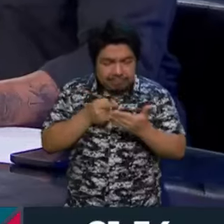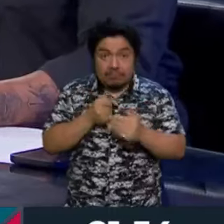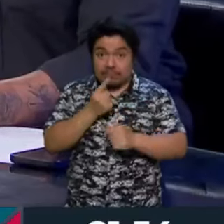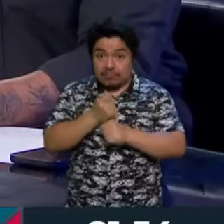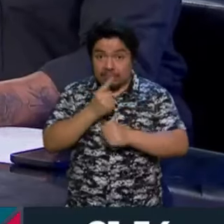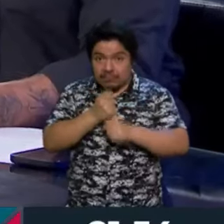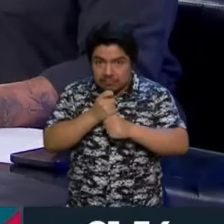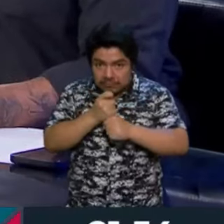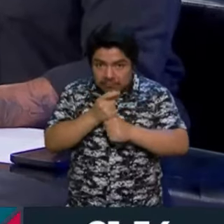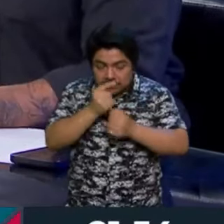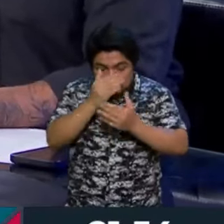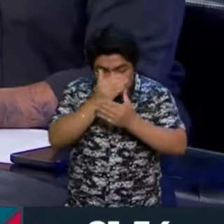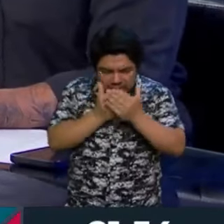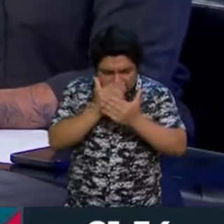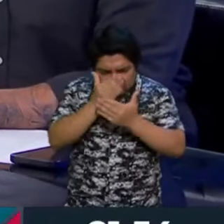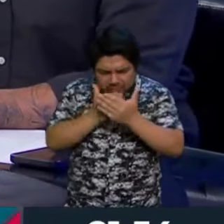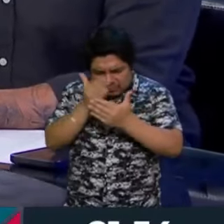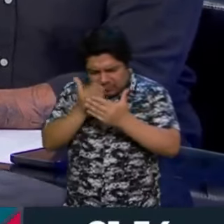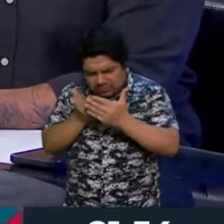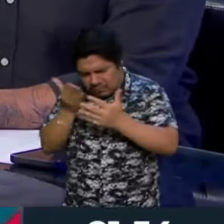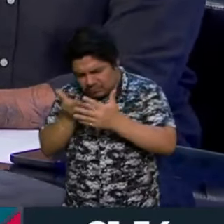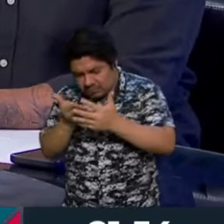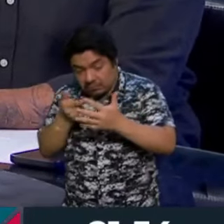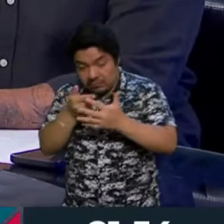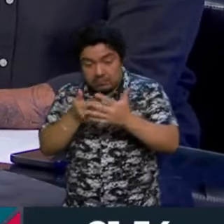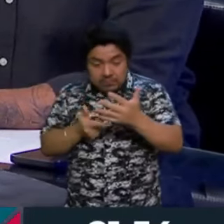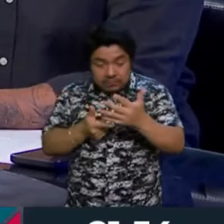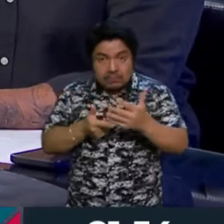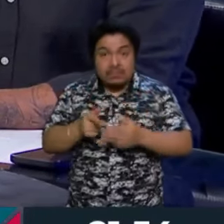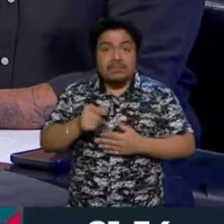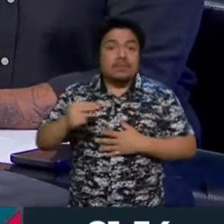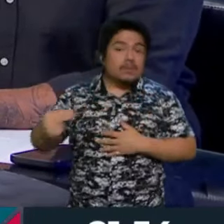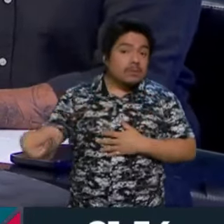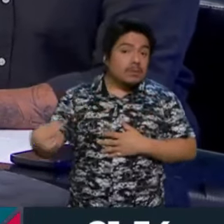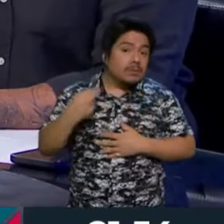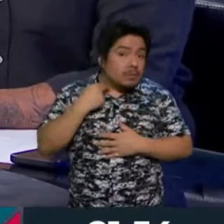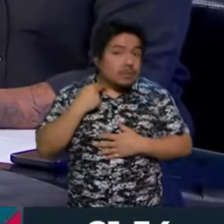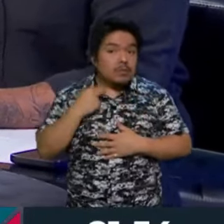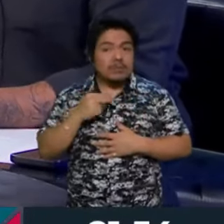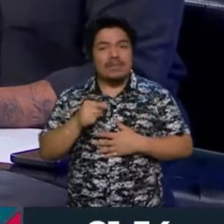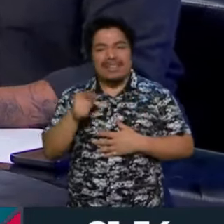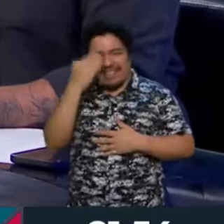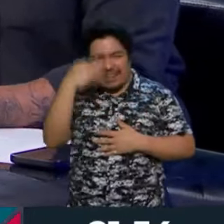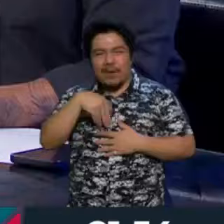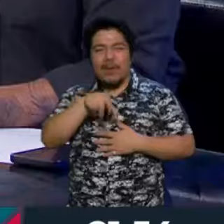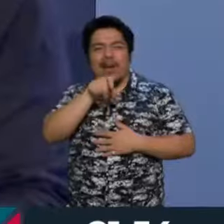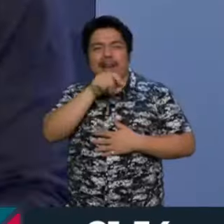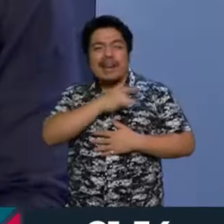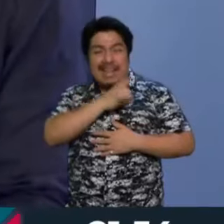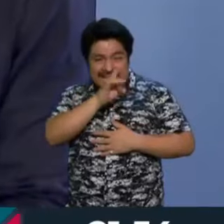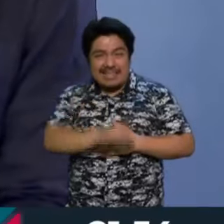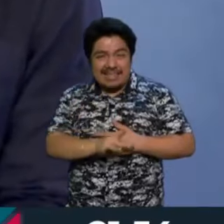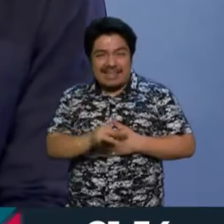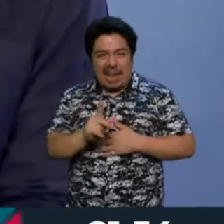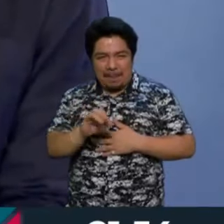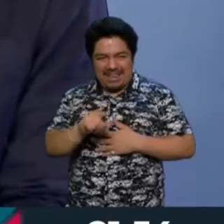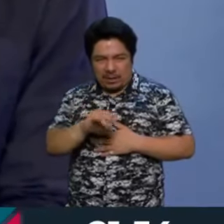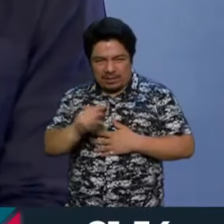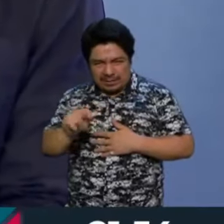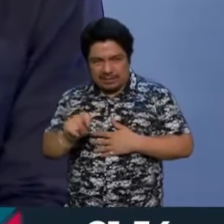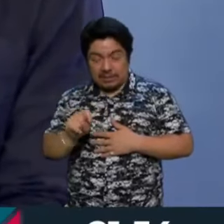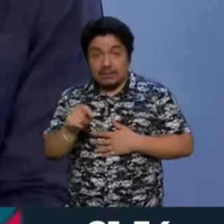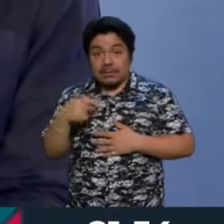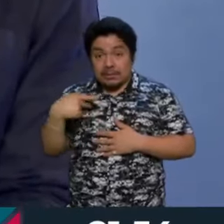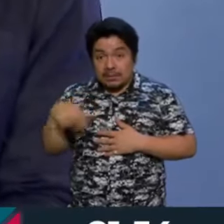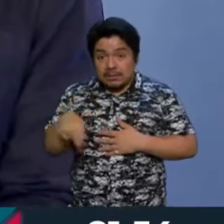bastante fuerte, porque es sobre el sicario de confianza de Augusto Pinochet en la dictadura militar en Chile. Es decir,